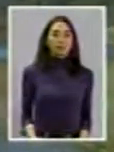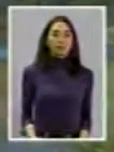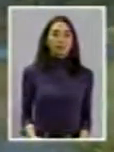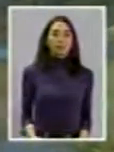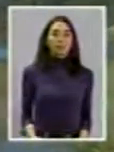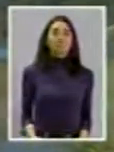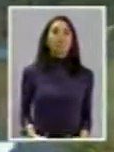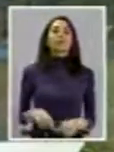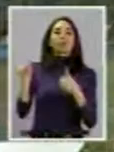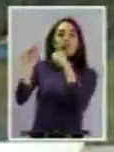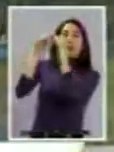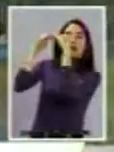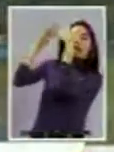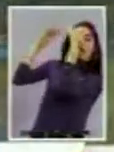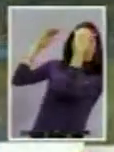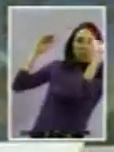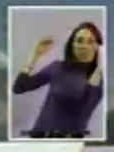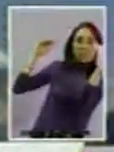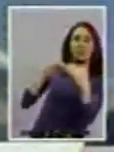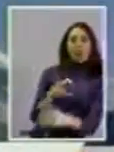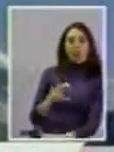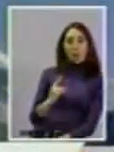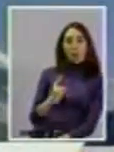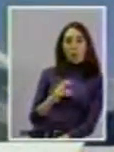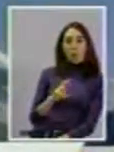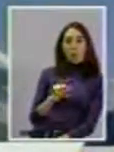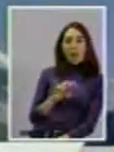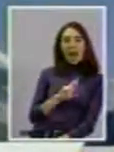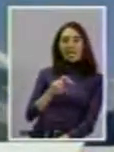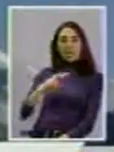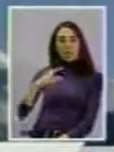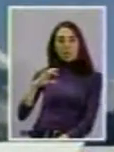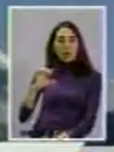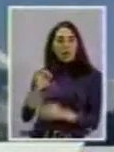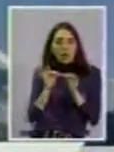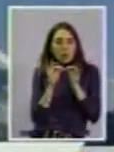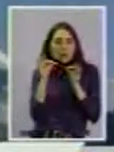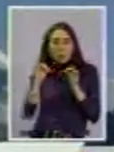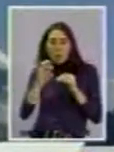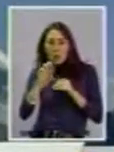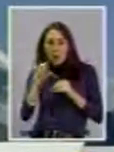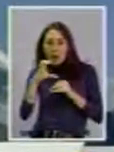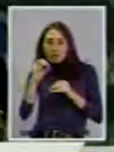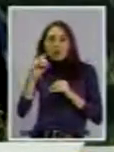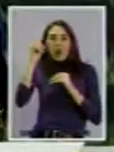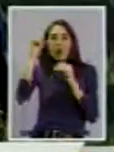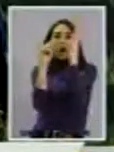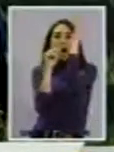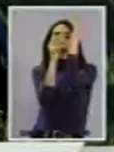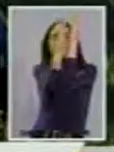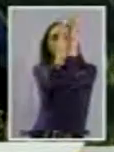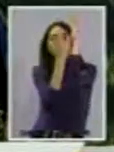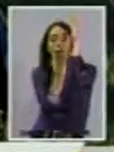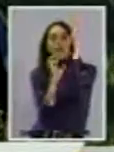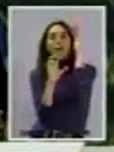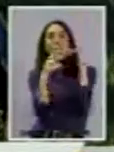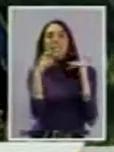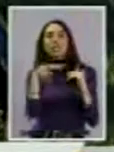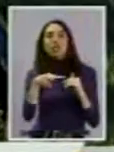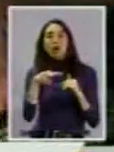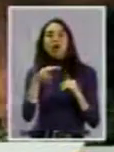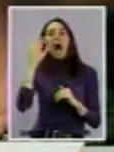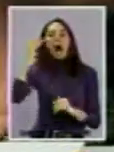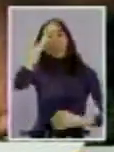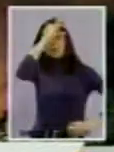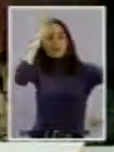En la zona cordillerana, en el sector de Curarrehue, específicamente en Puesco, se encuentra el conocido piñón, un fruto característico de la